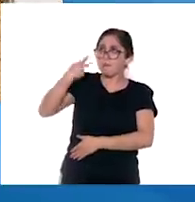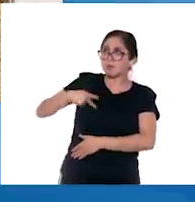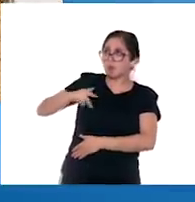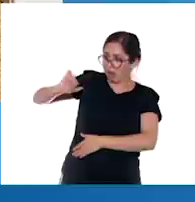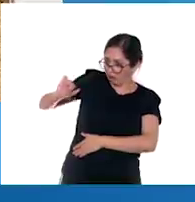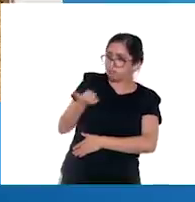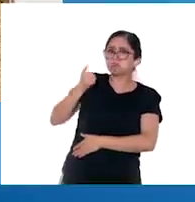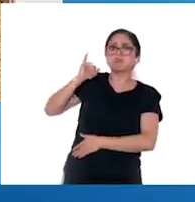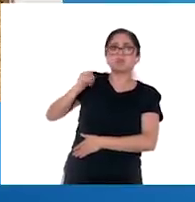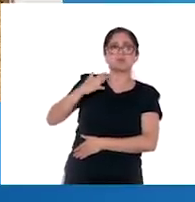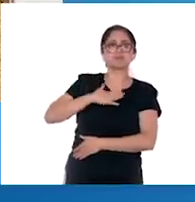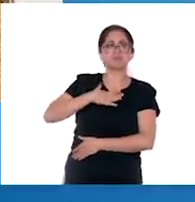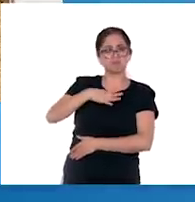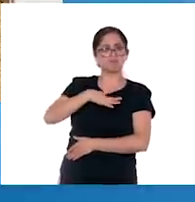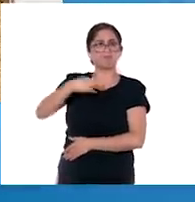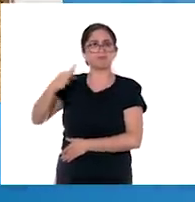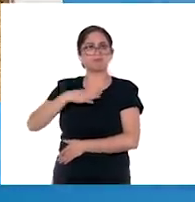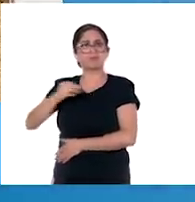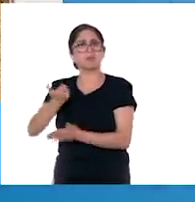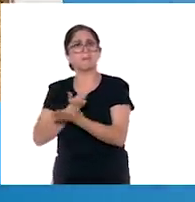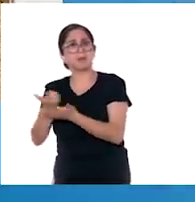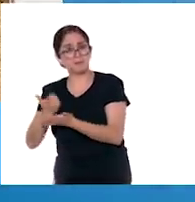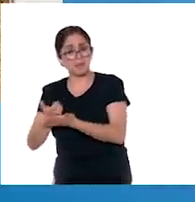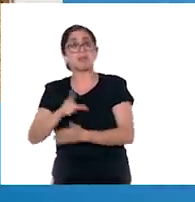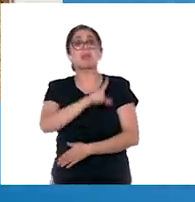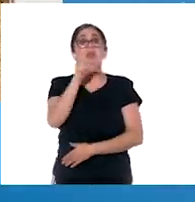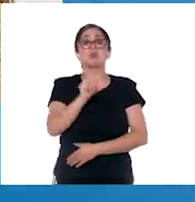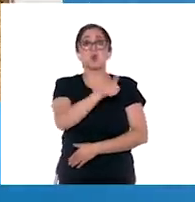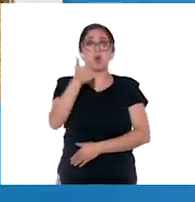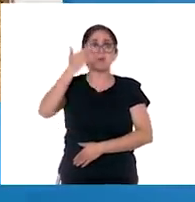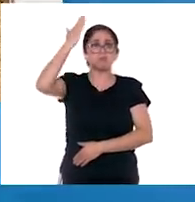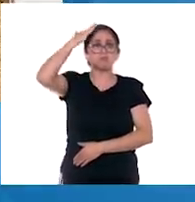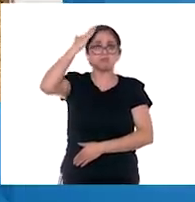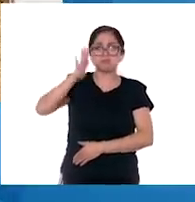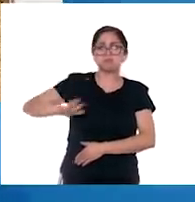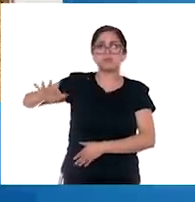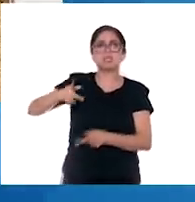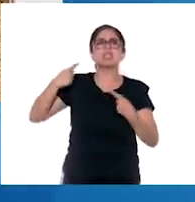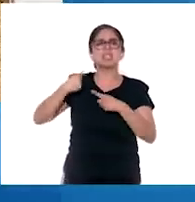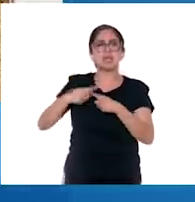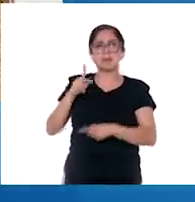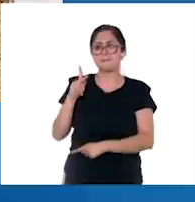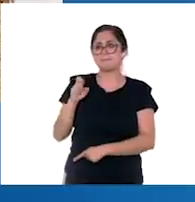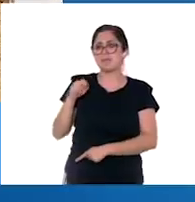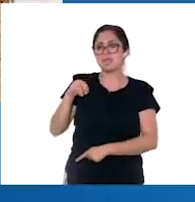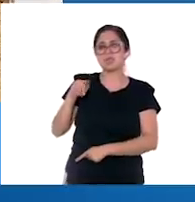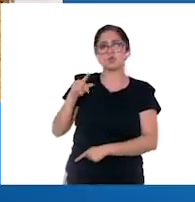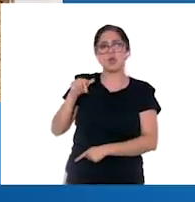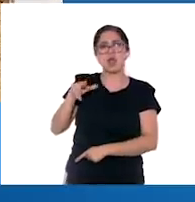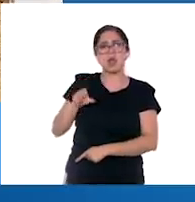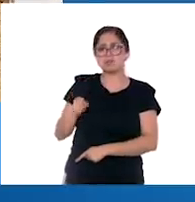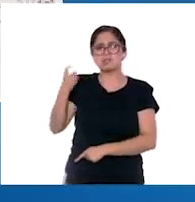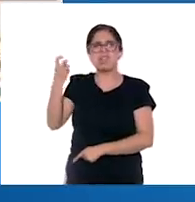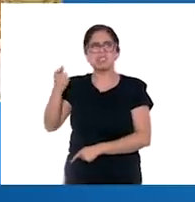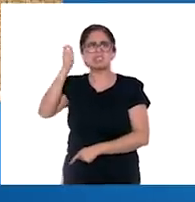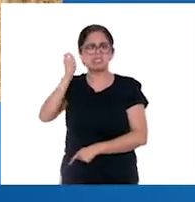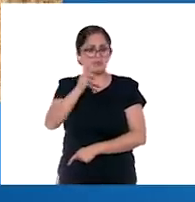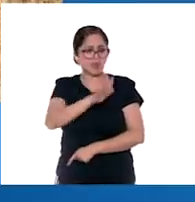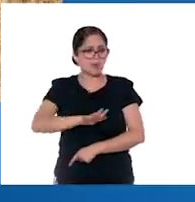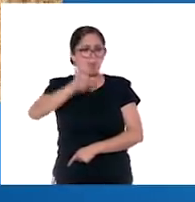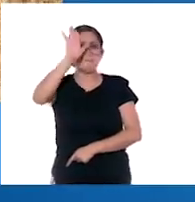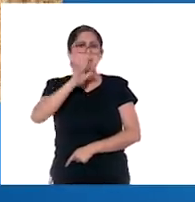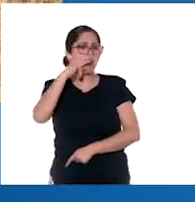Sin embargo, puestos más importantes seguían perteneciendo a los peninsulares, lo que fue tachado como un acto de discriminación.